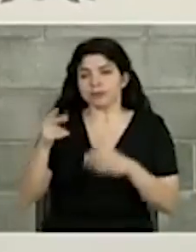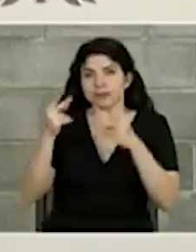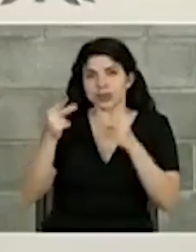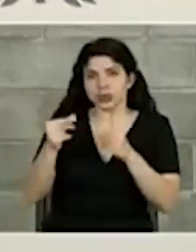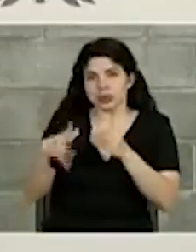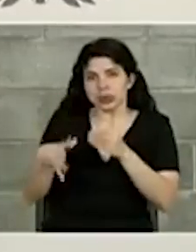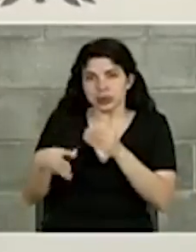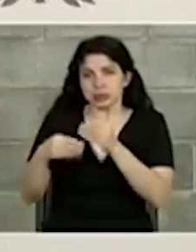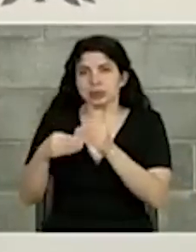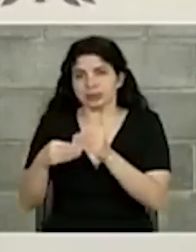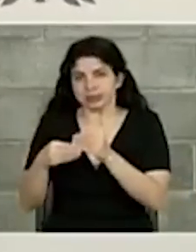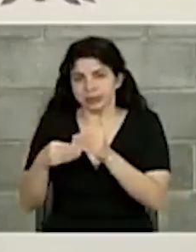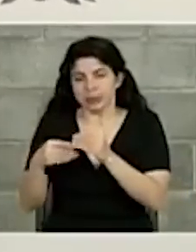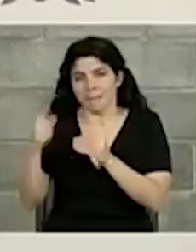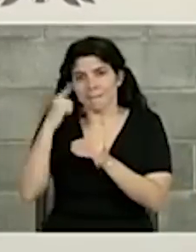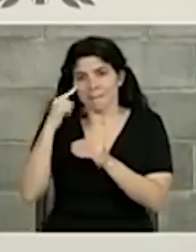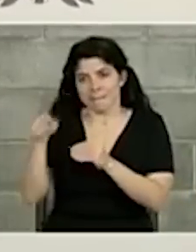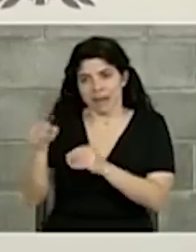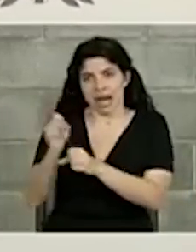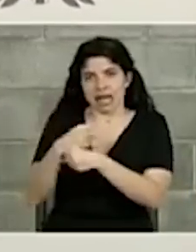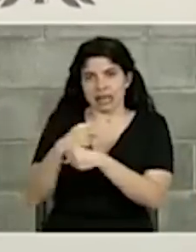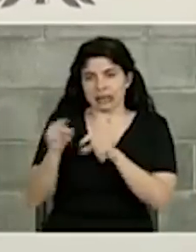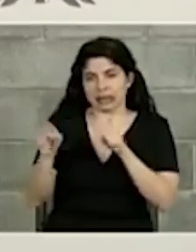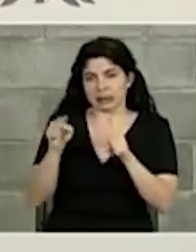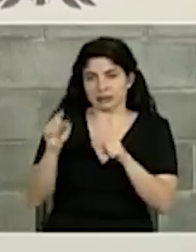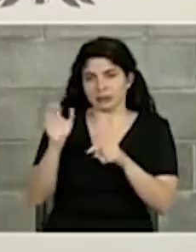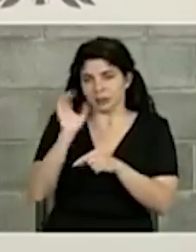presupuesto específico para su ejecución.